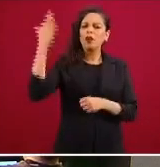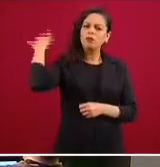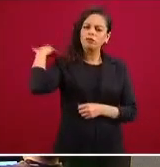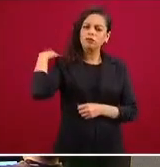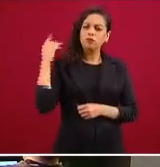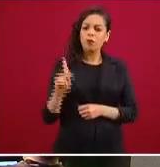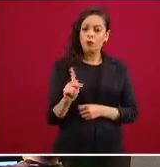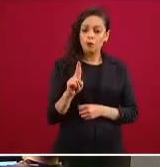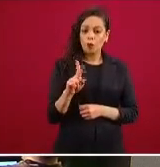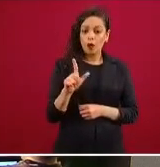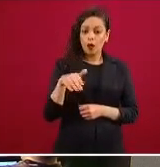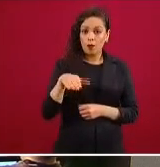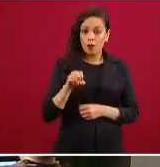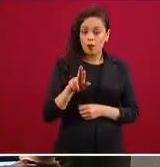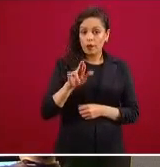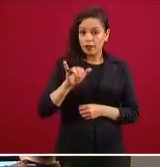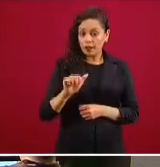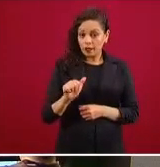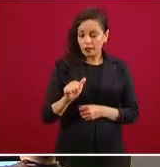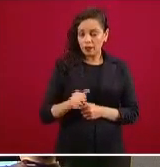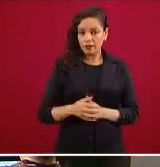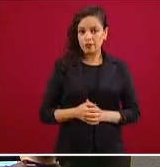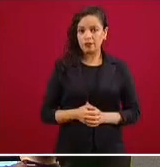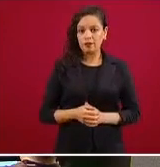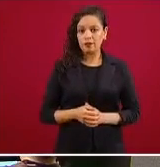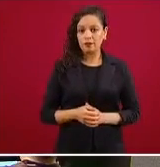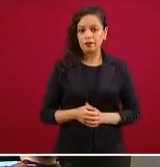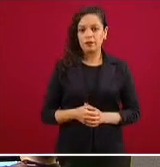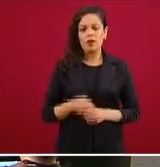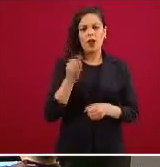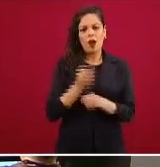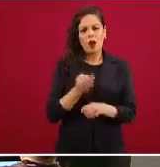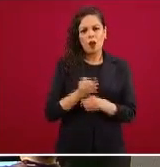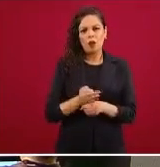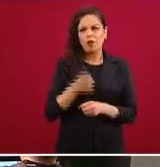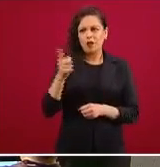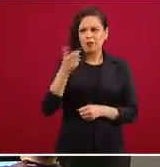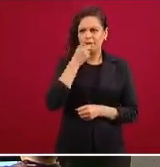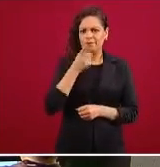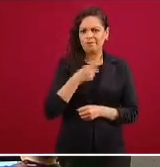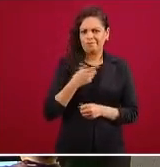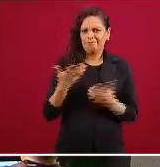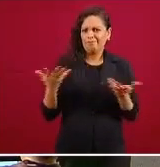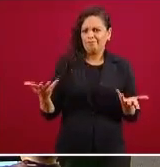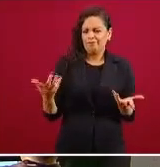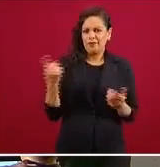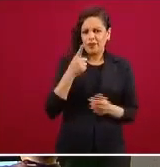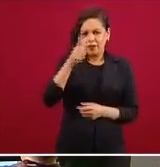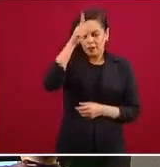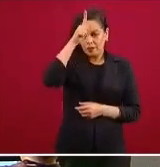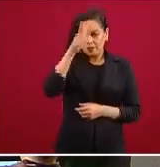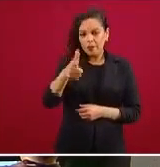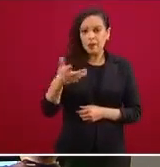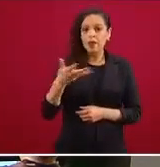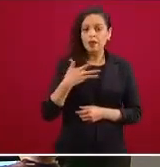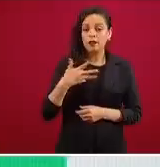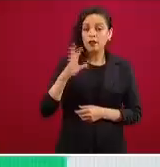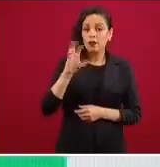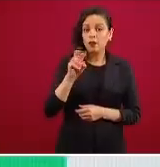esto lo relataba la familia del paciente porque hoy me dicen que tiene COVID no me dijeron